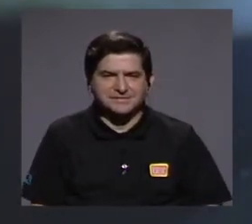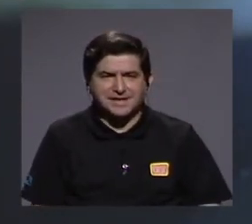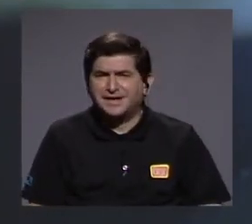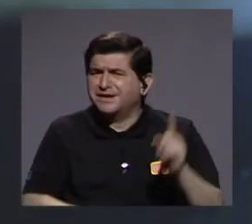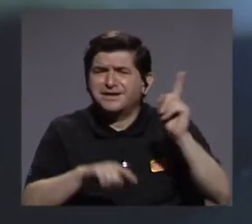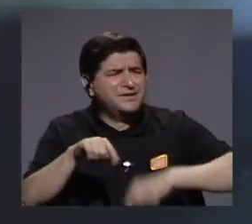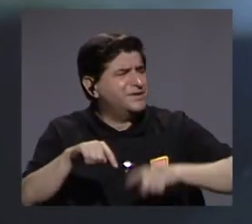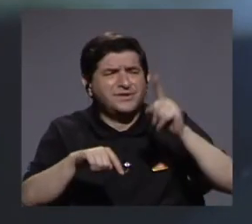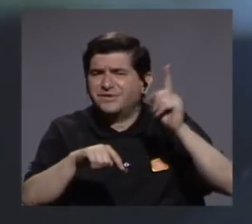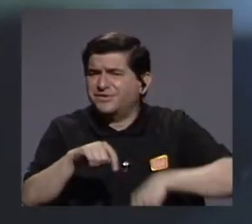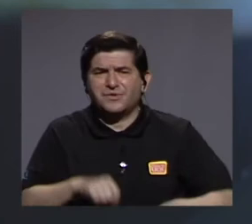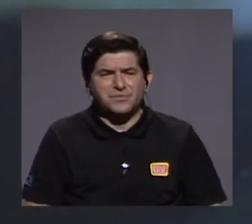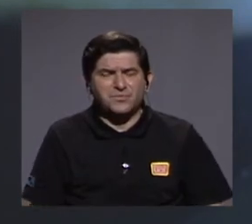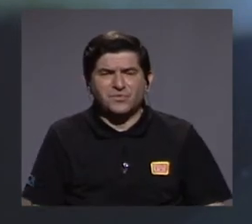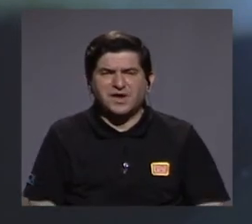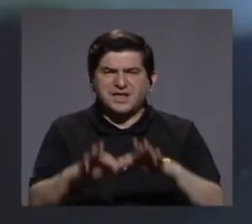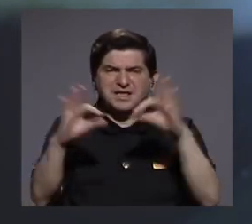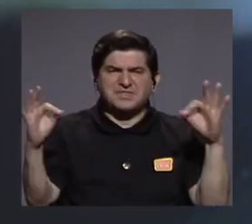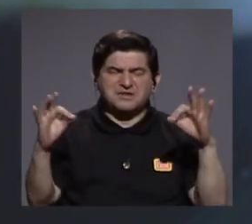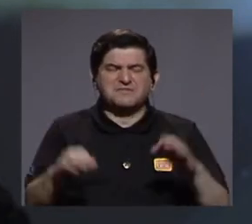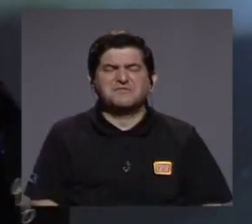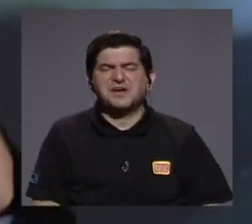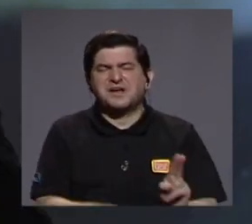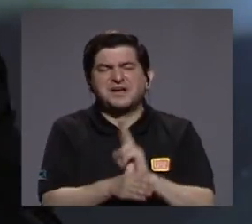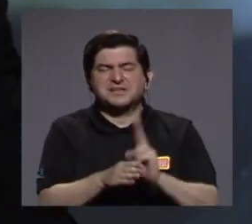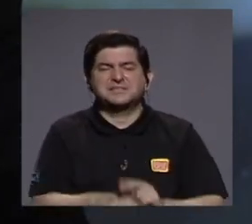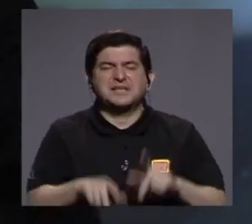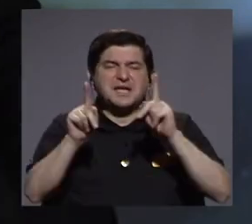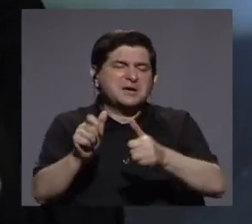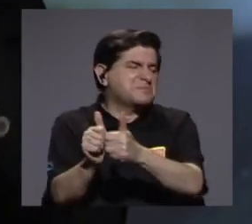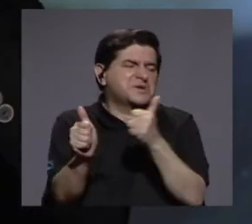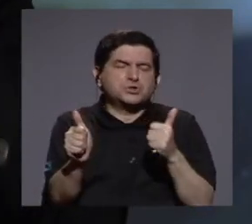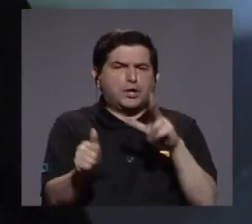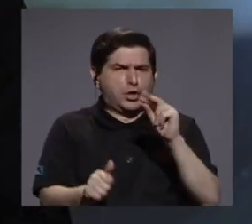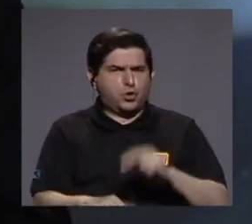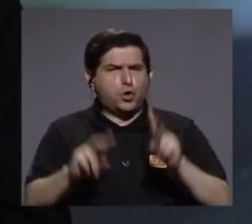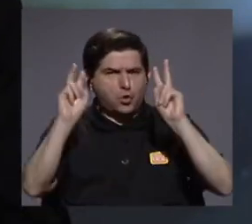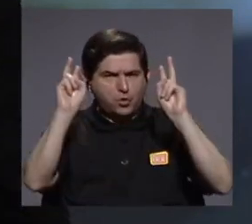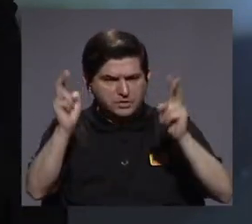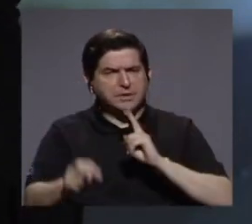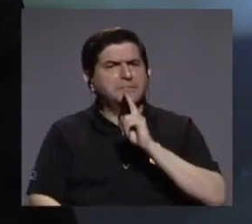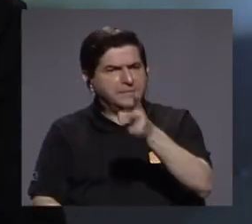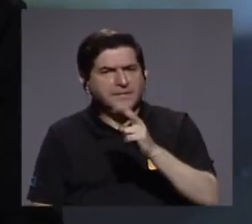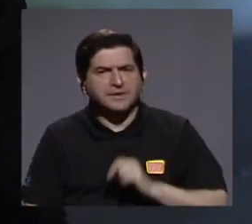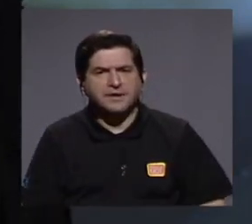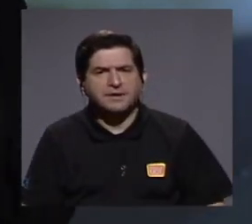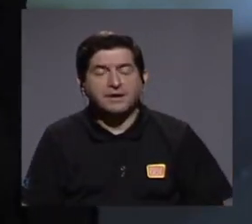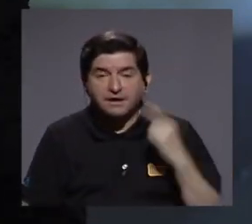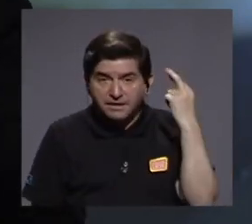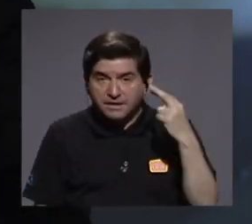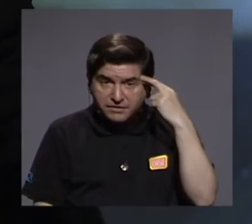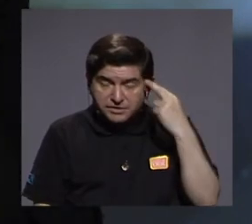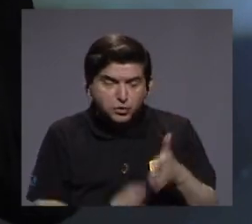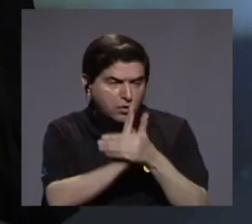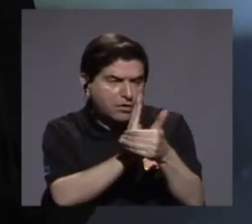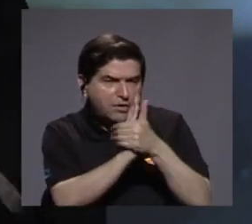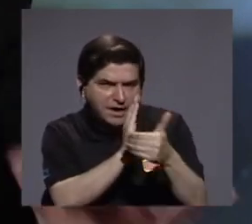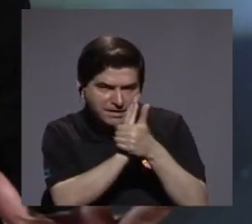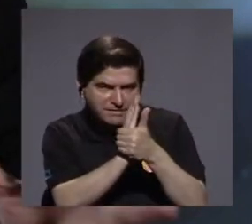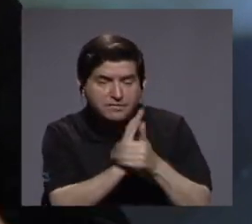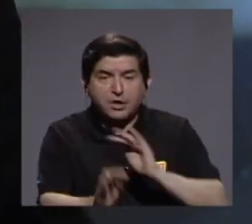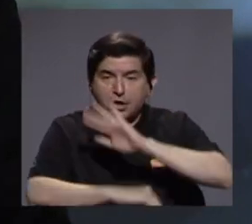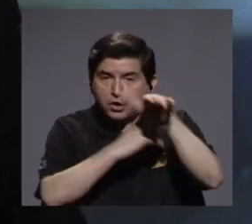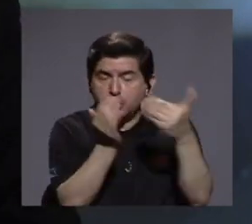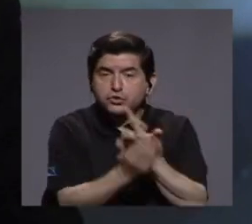puede volverse una frase cliché el hecho de que nadie quede atrás, debe ser un tema real y por eso es que el talento el cual